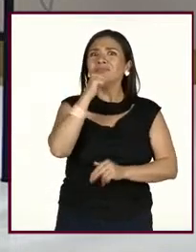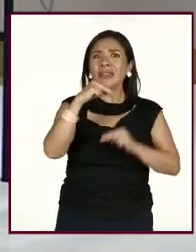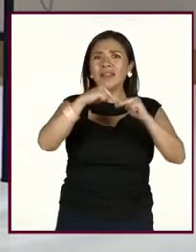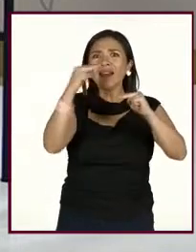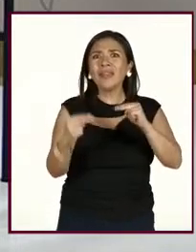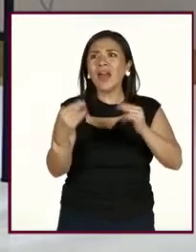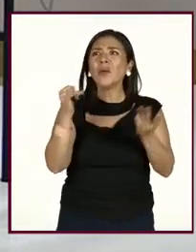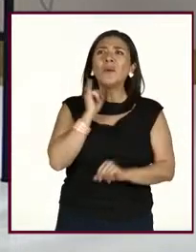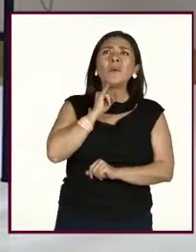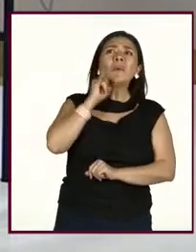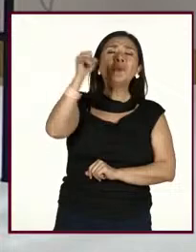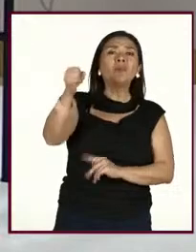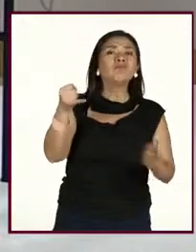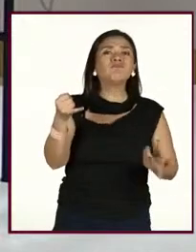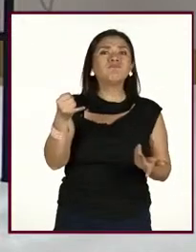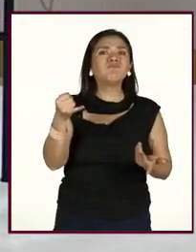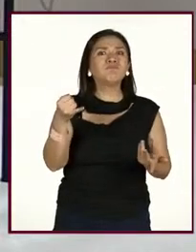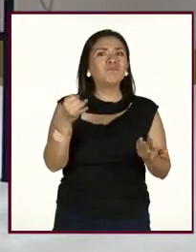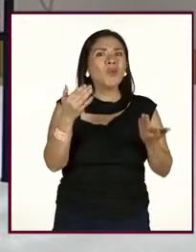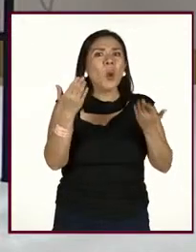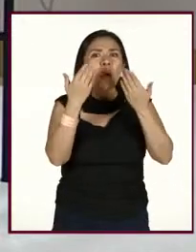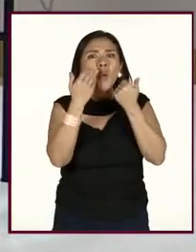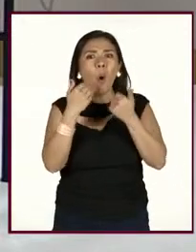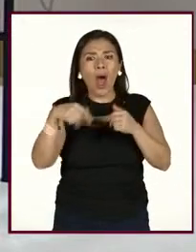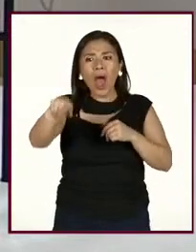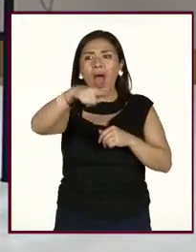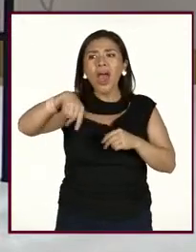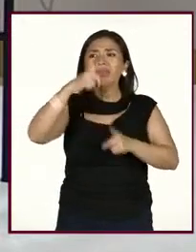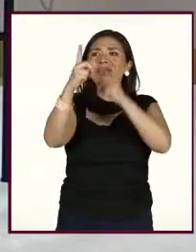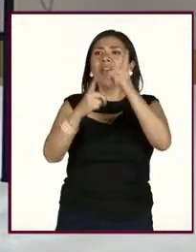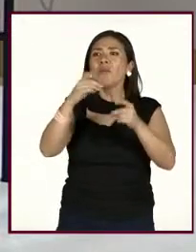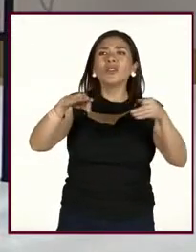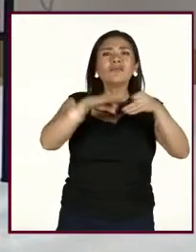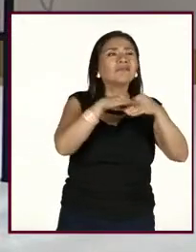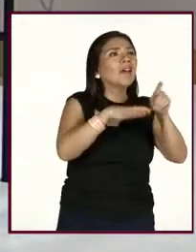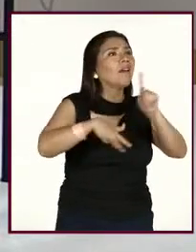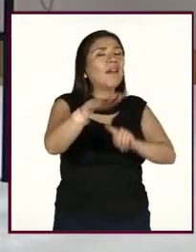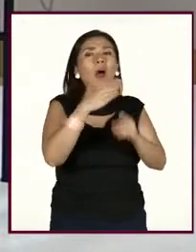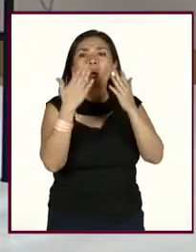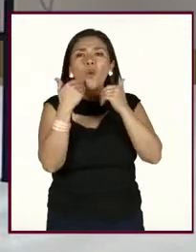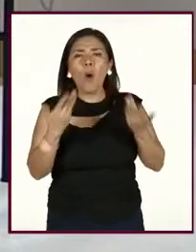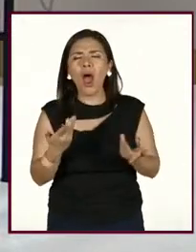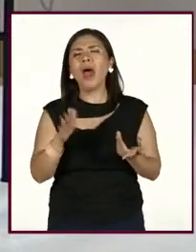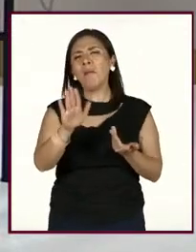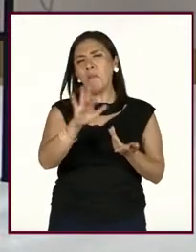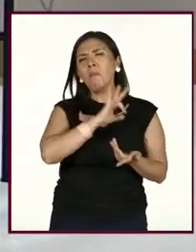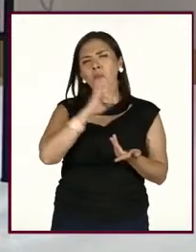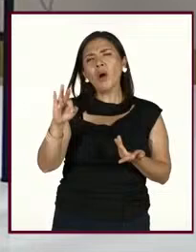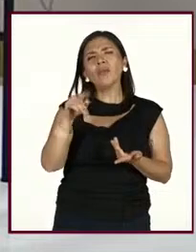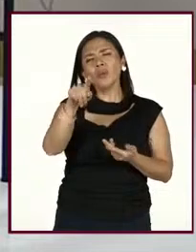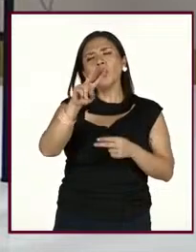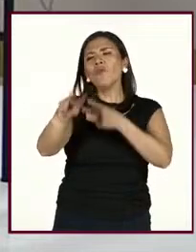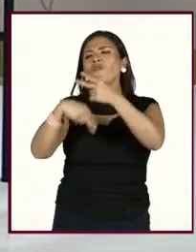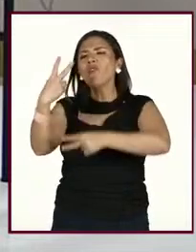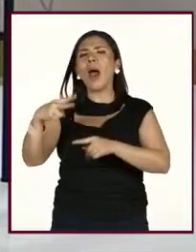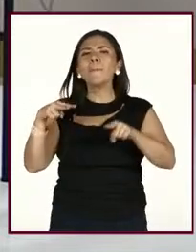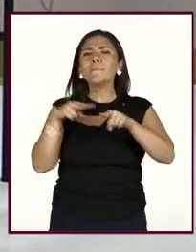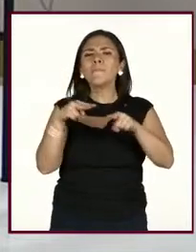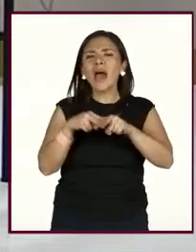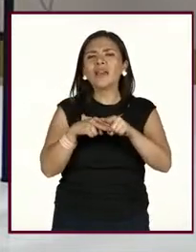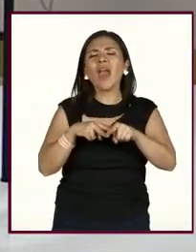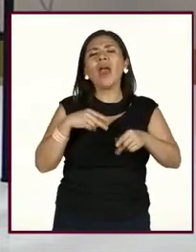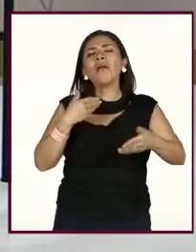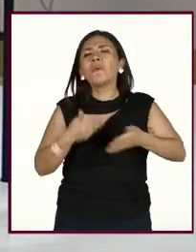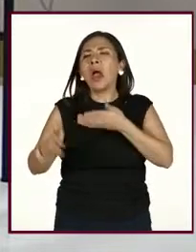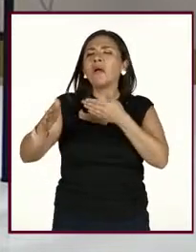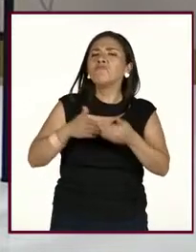porque nos queda lejos el deportivo o cualquier cosa, entonces, a lo mejor ir al parque a caminar un